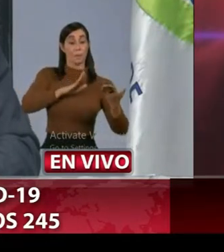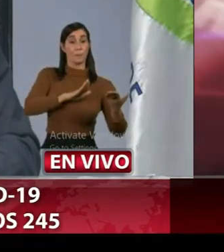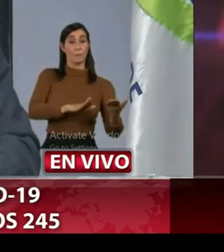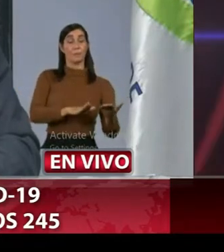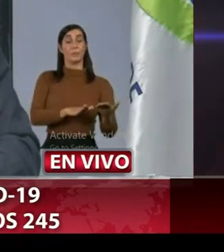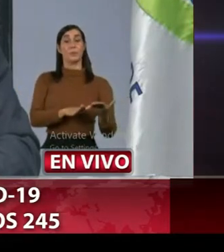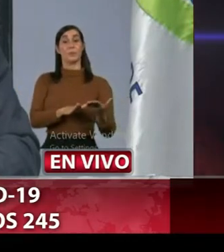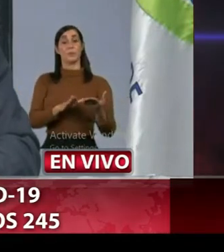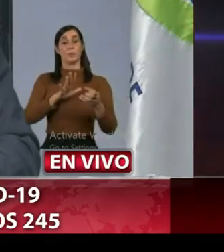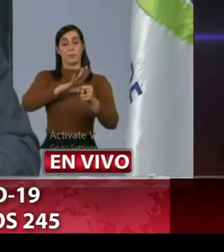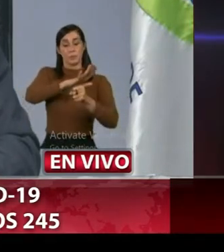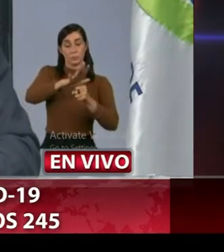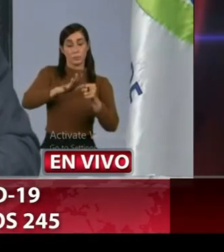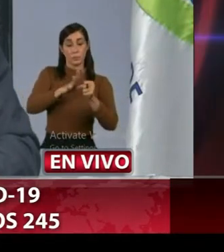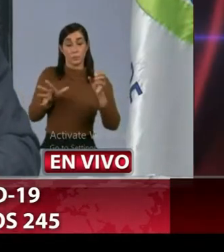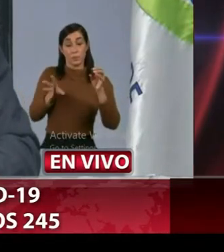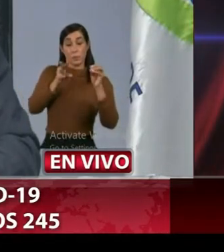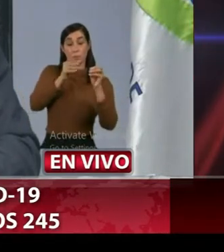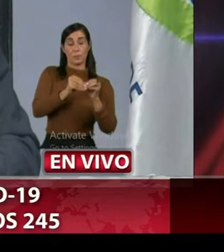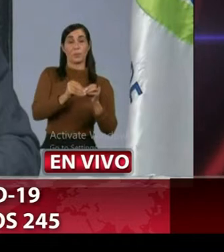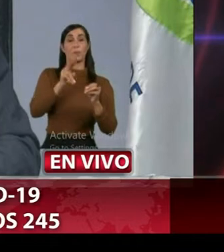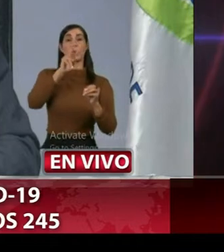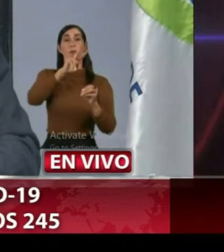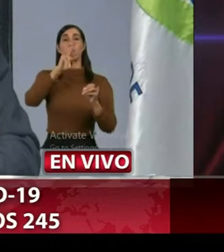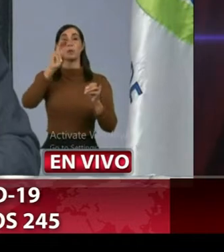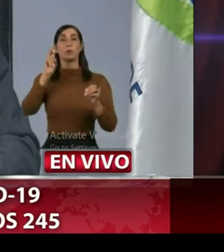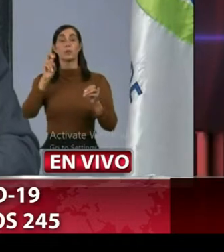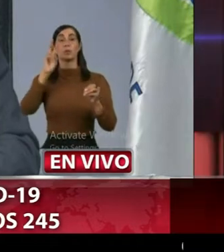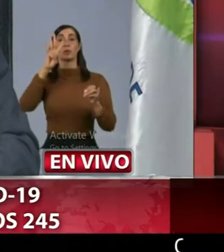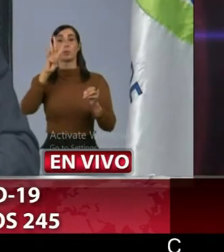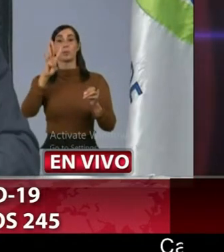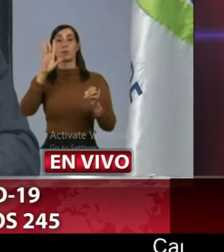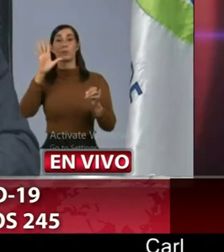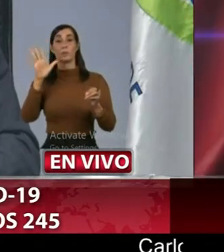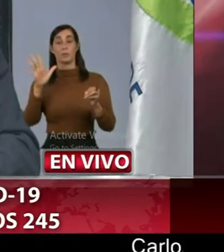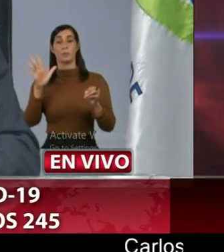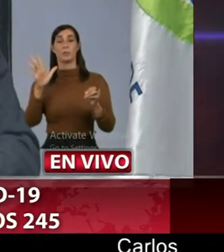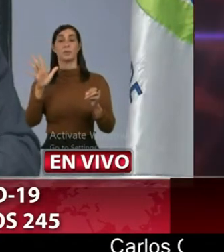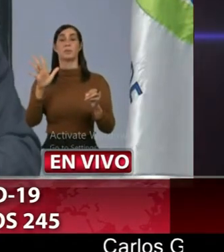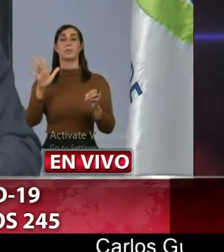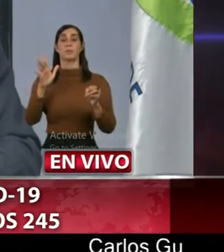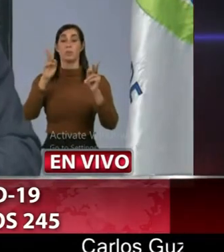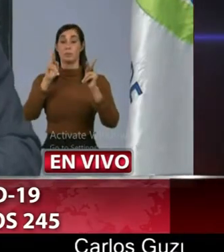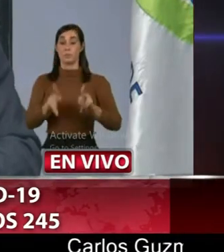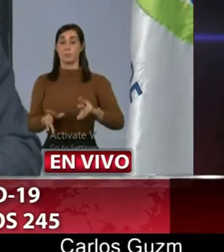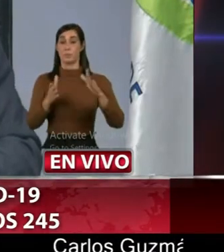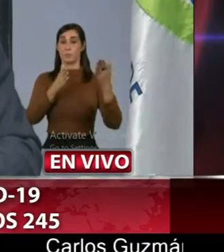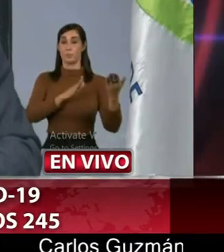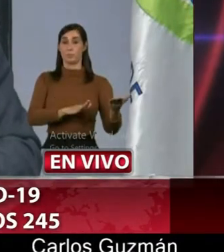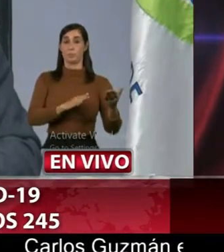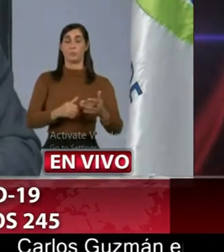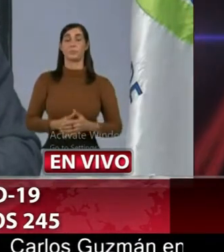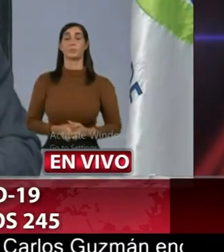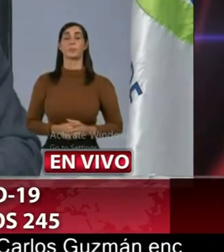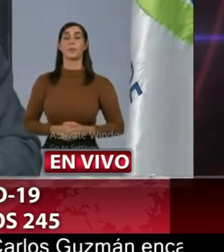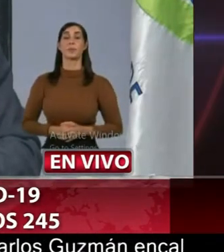para un total acumulado de doscientos cuarenta y cinco fallecimientos